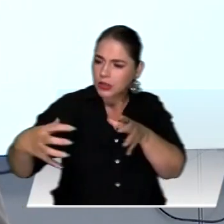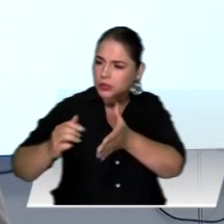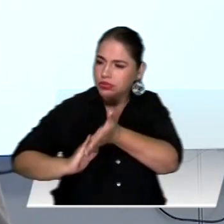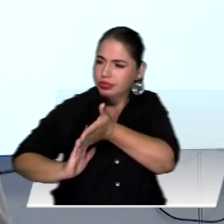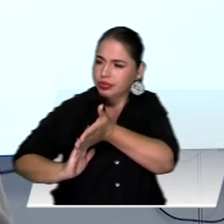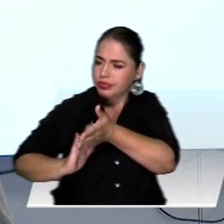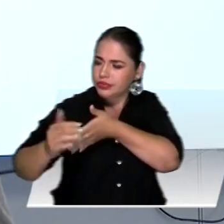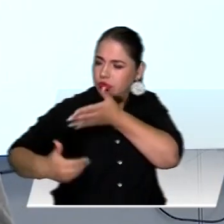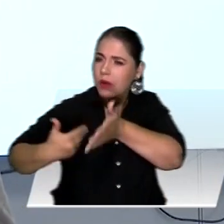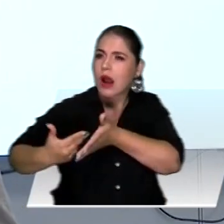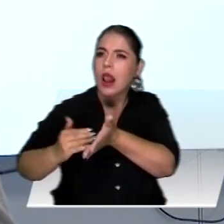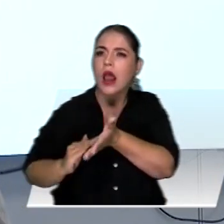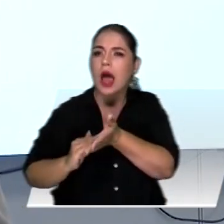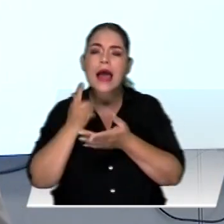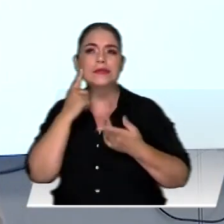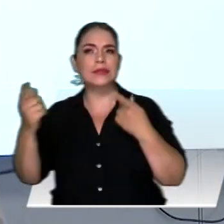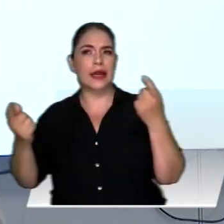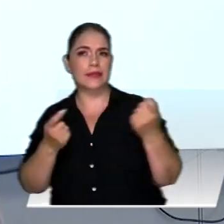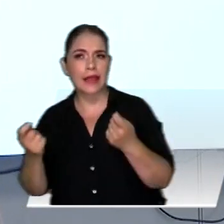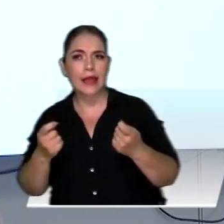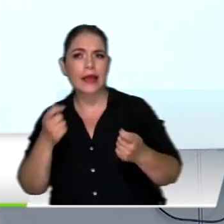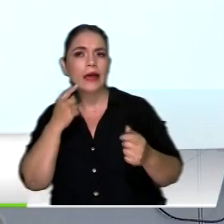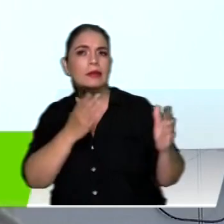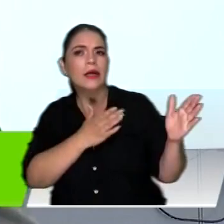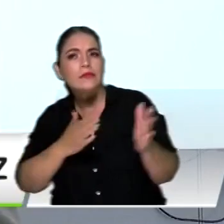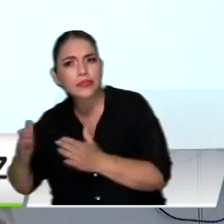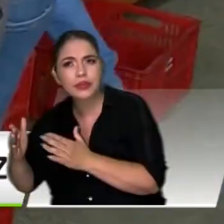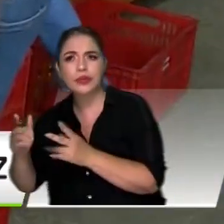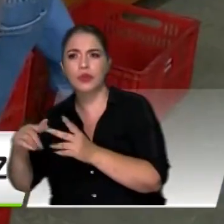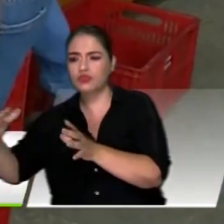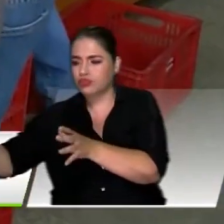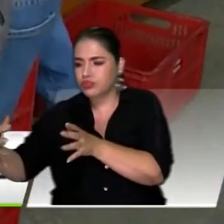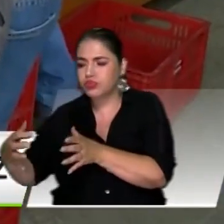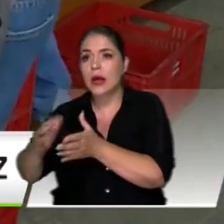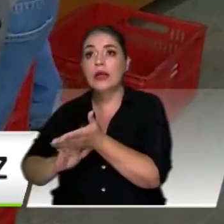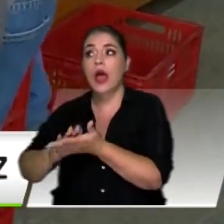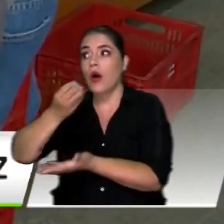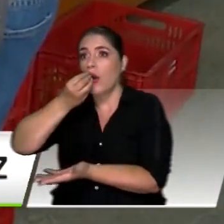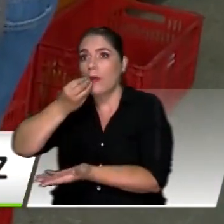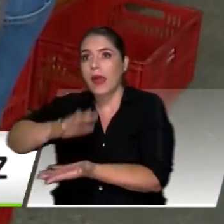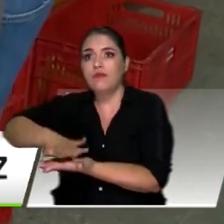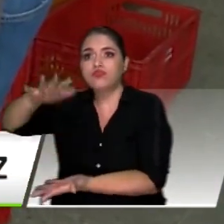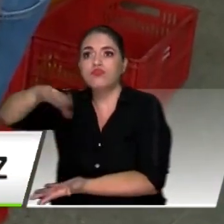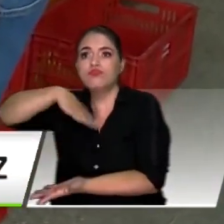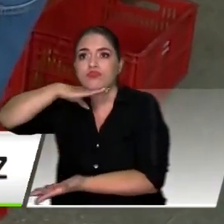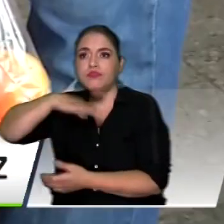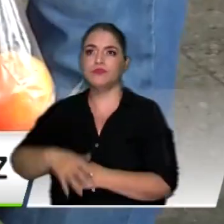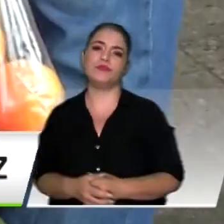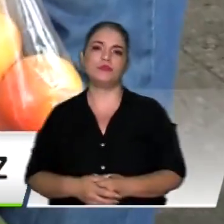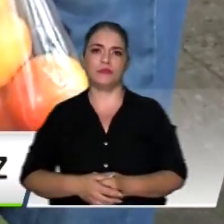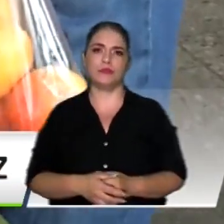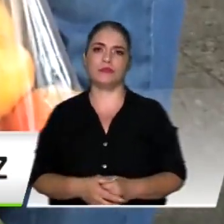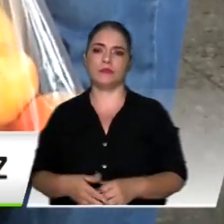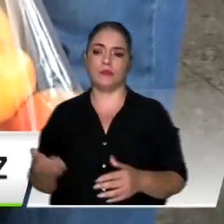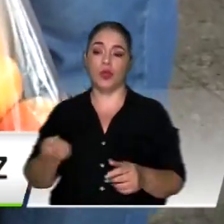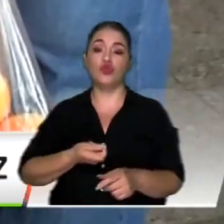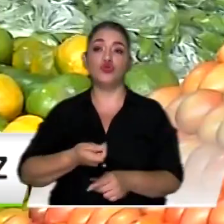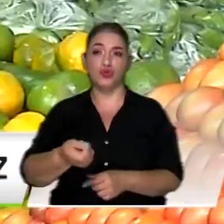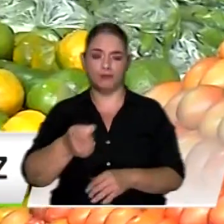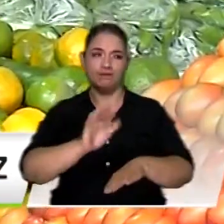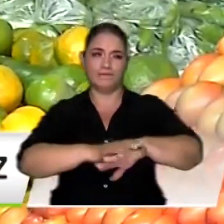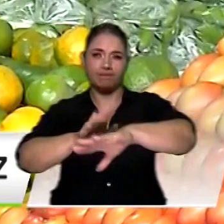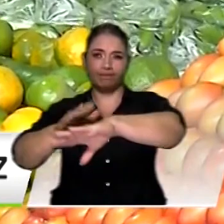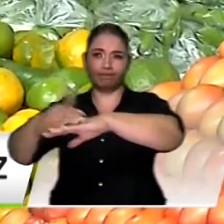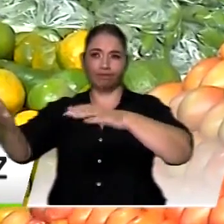desarrollar para evitar que el sistema de abastecimiento se torpede. La mesa de abastecimiento agropecuario se convocaría próximamente